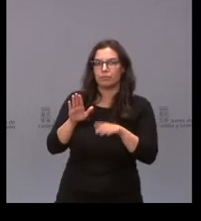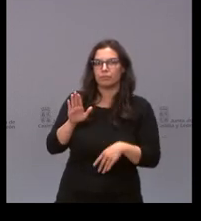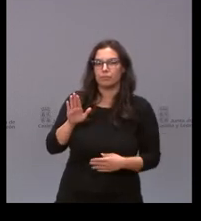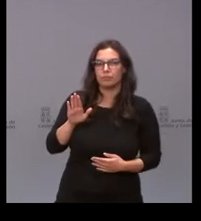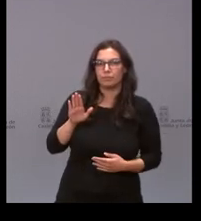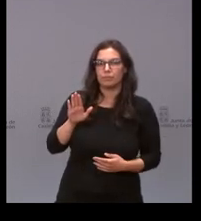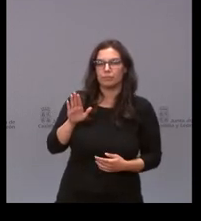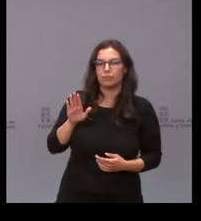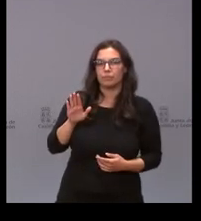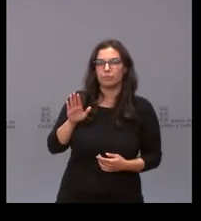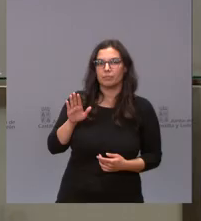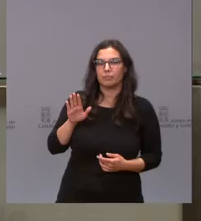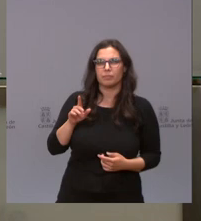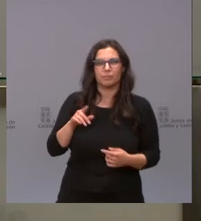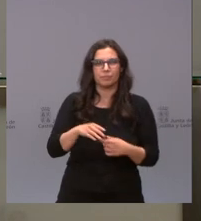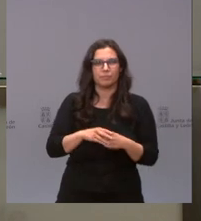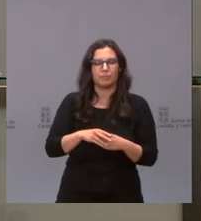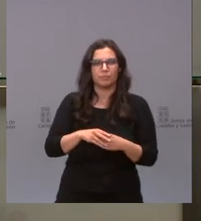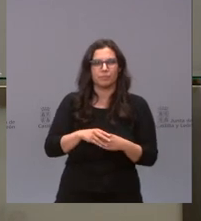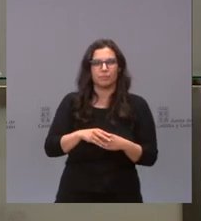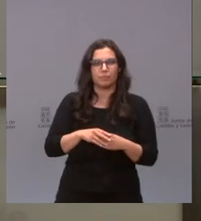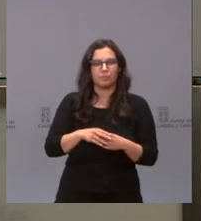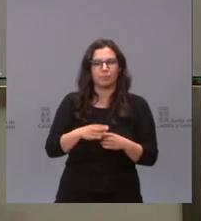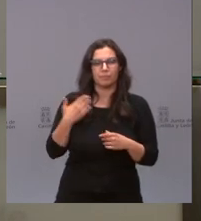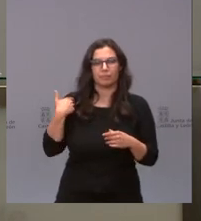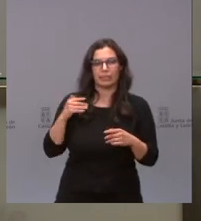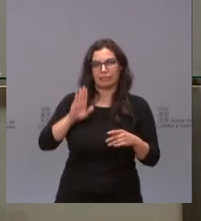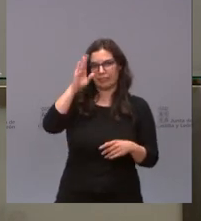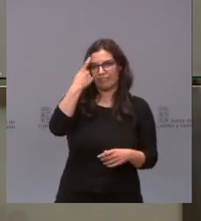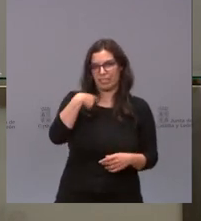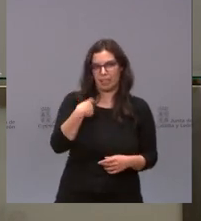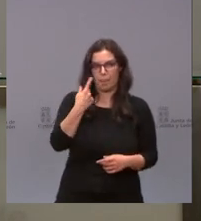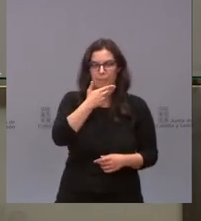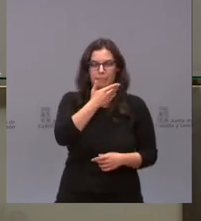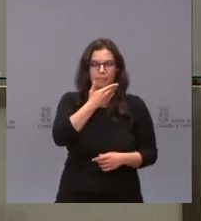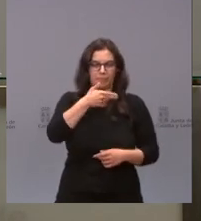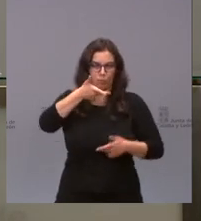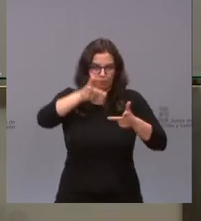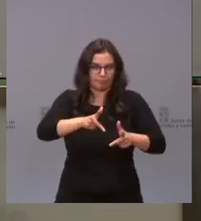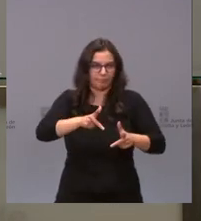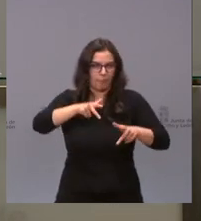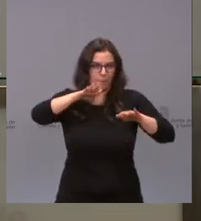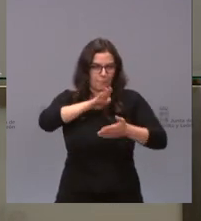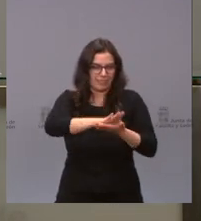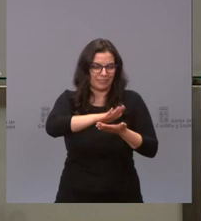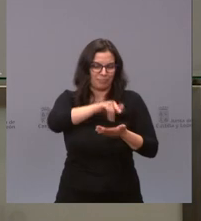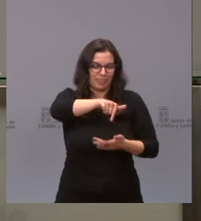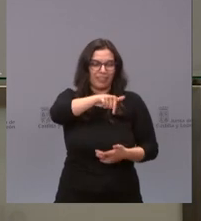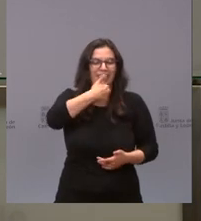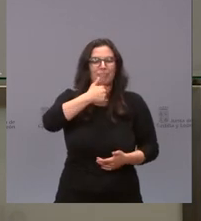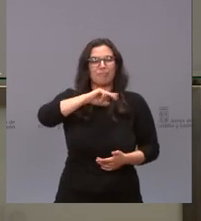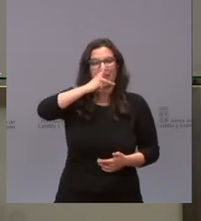que es que como estoy apuntando con el ordenador y demás, vaya, se me fue. A ver, yo quería preguntarle dos cosas. Al vicepresidente quería